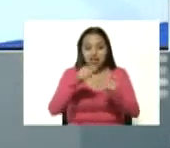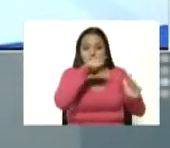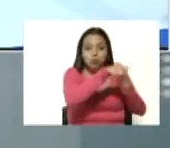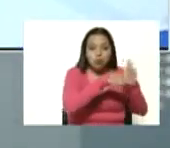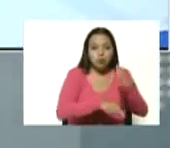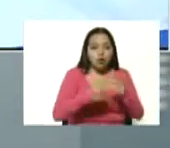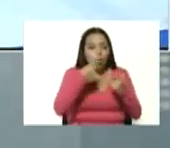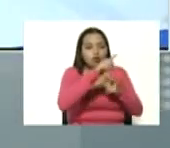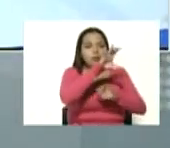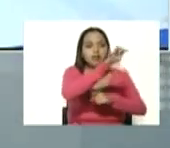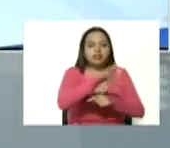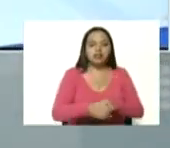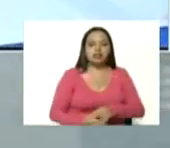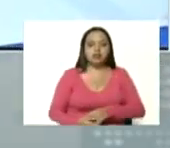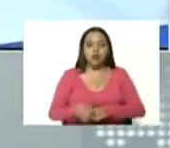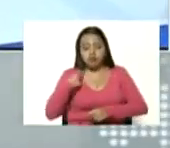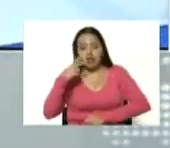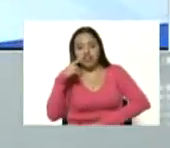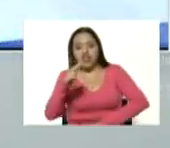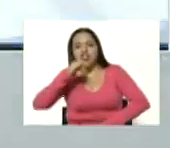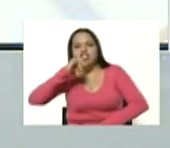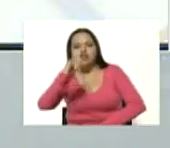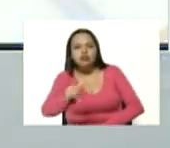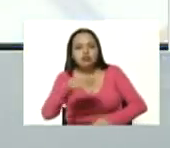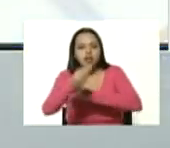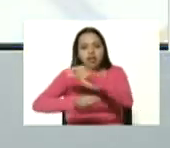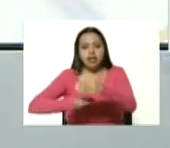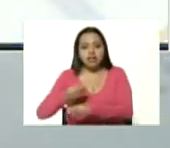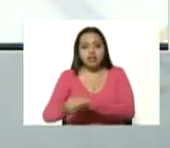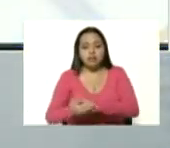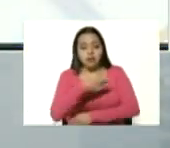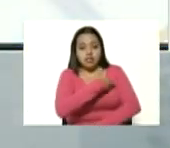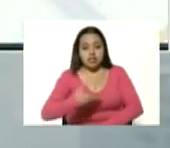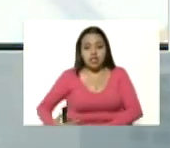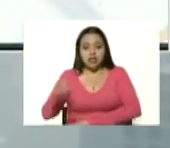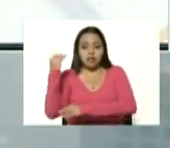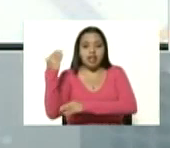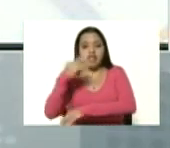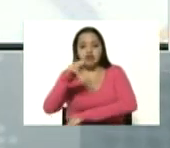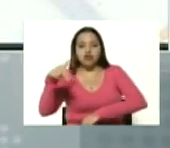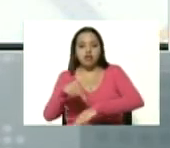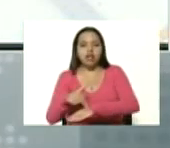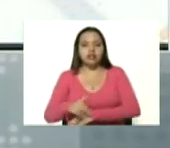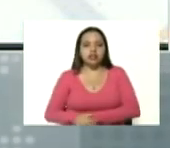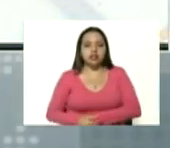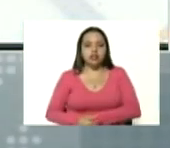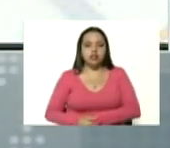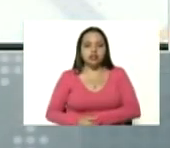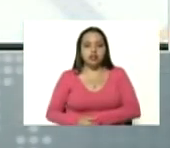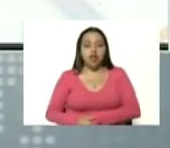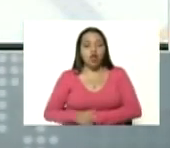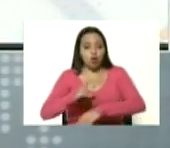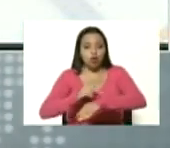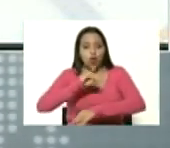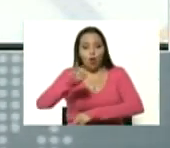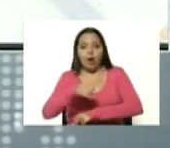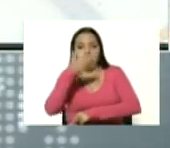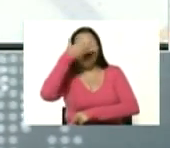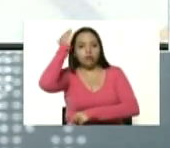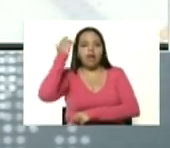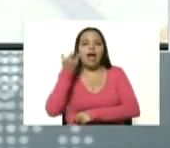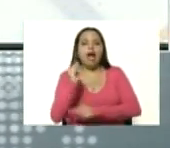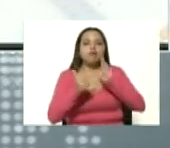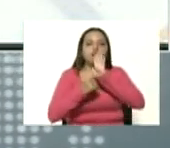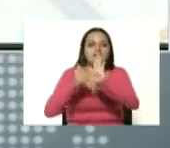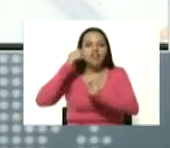denuncia la ha hecho el presidente de la asamblea nacional doctor Jorge Rodríguez ha mostrado grabaciones